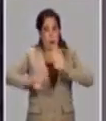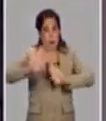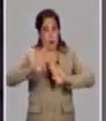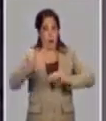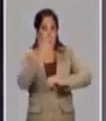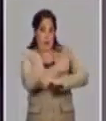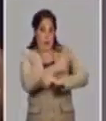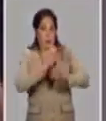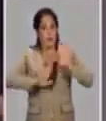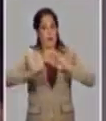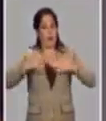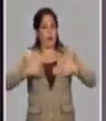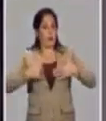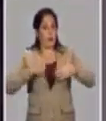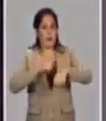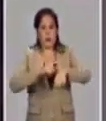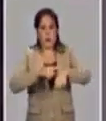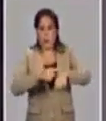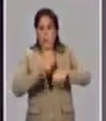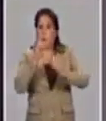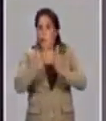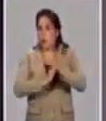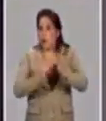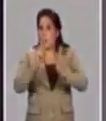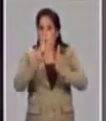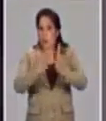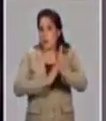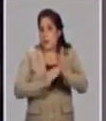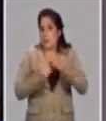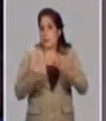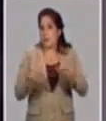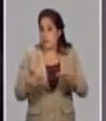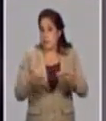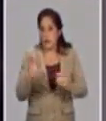dura esa inmunidad, los impactos que tienen.